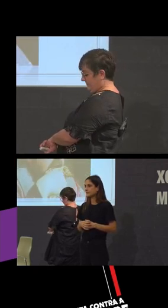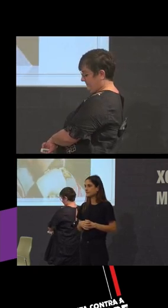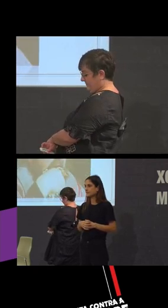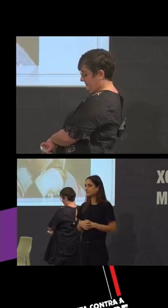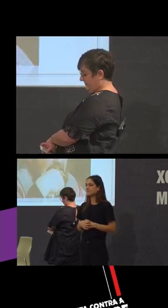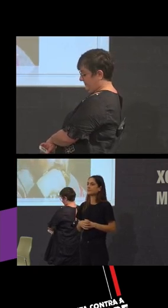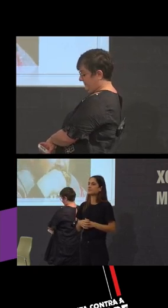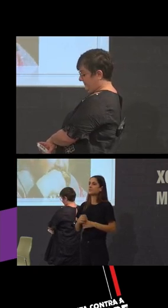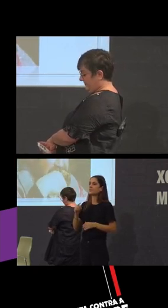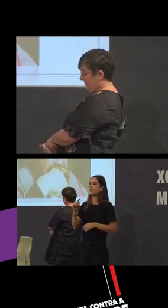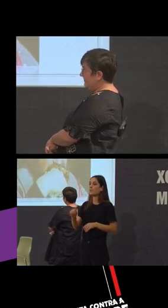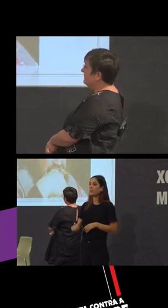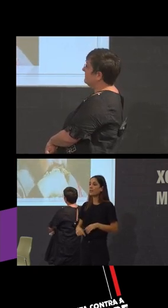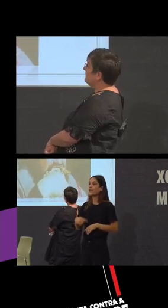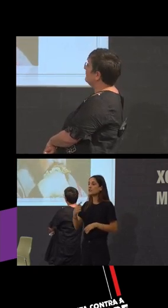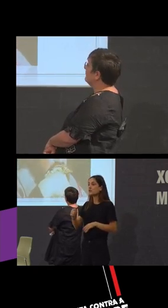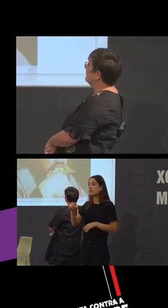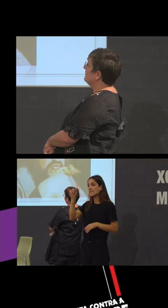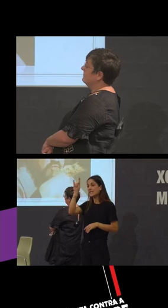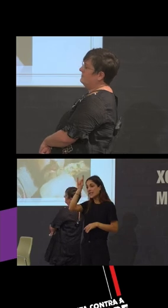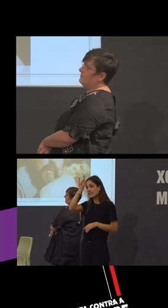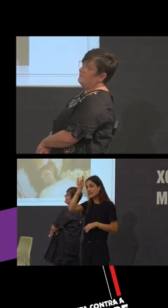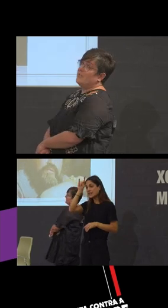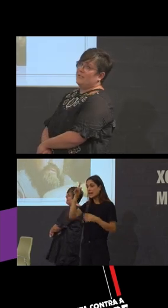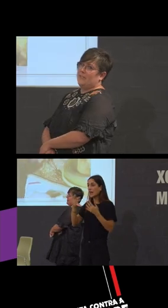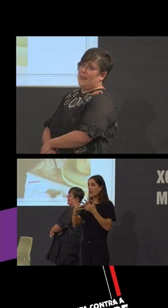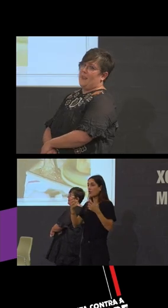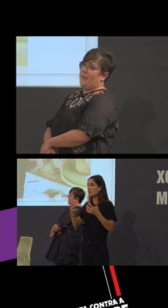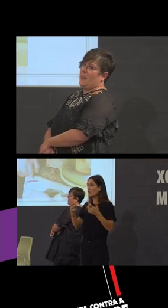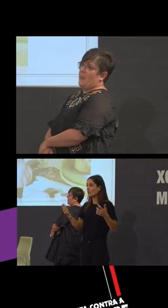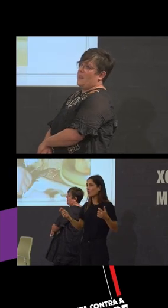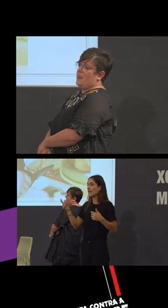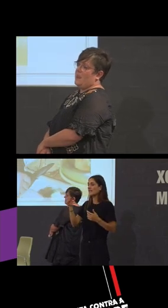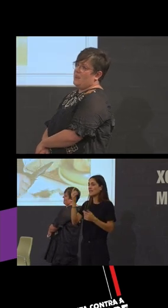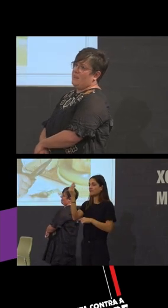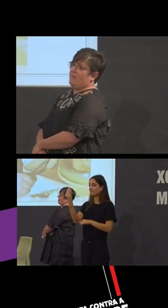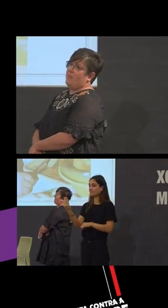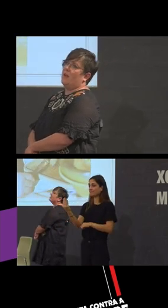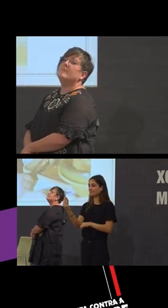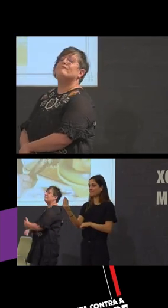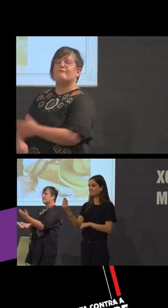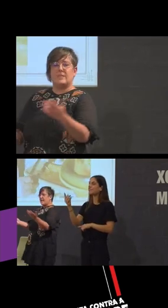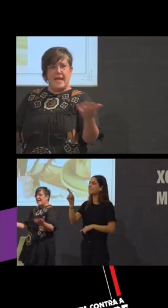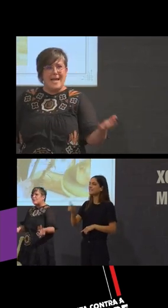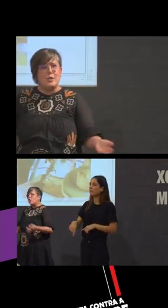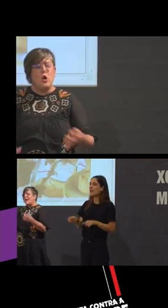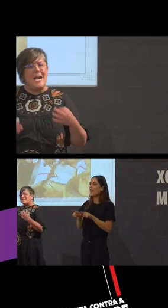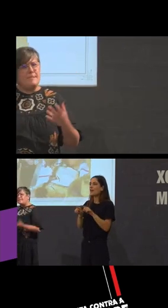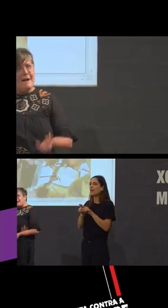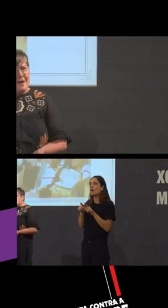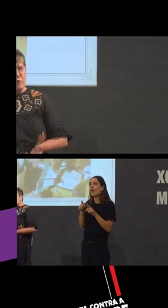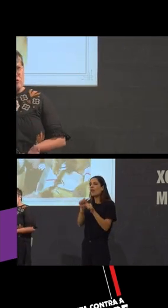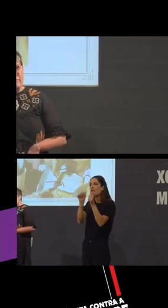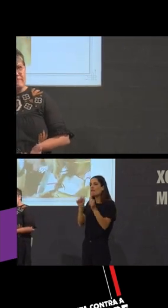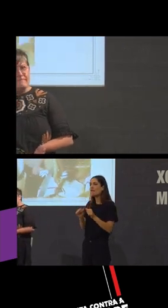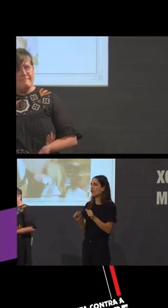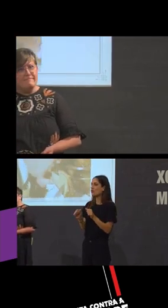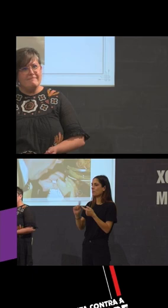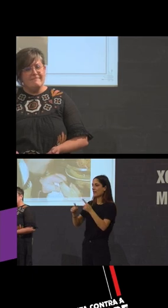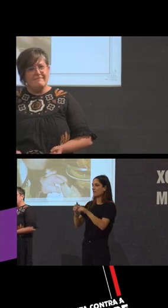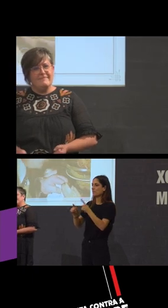Luego, la ternera de Moaña al Espeto, degustada, claro, éx, á la usanza medieval. Que éx con as manos.